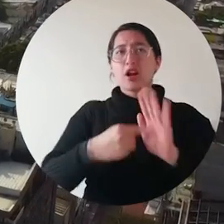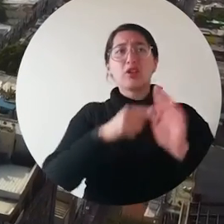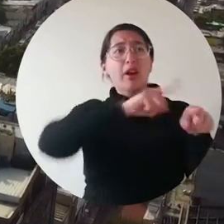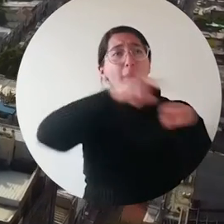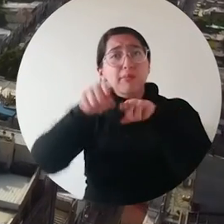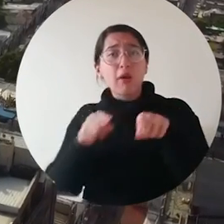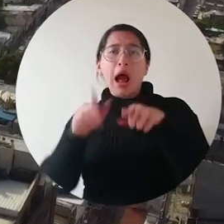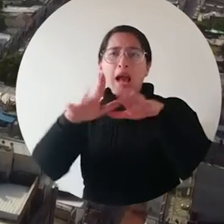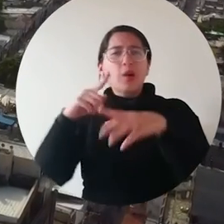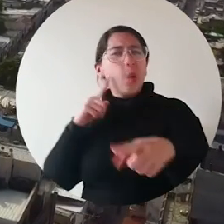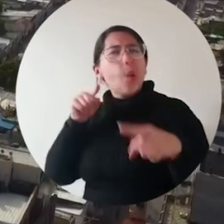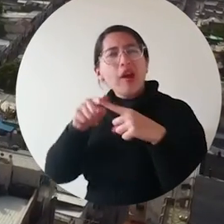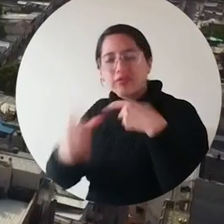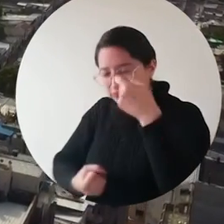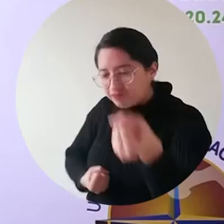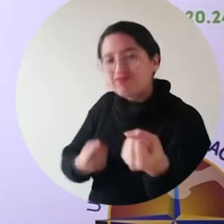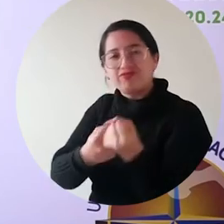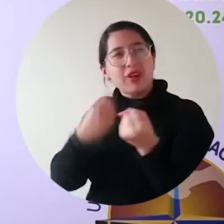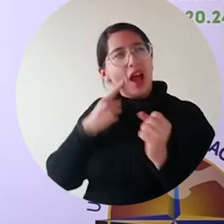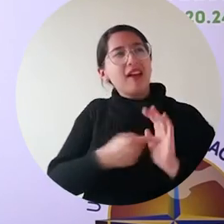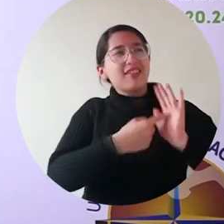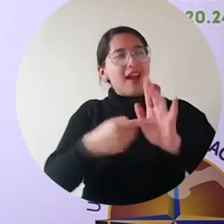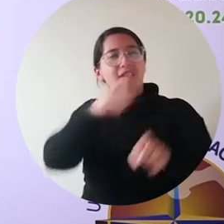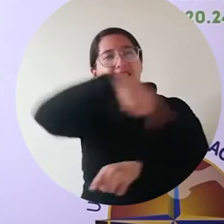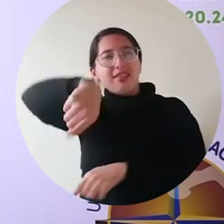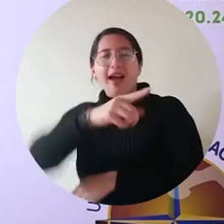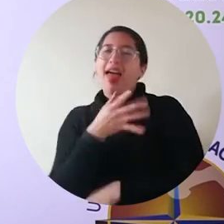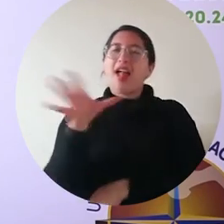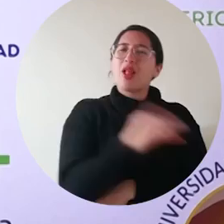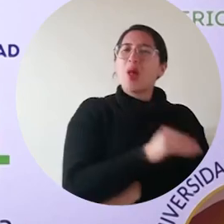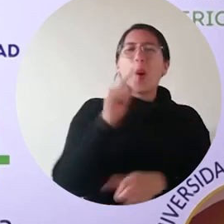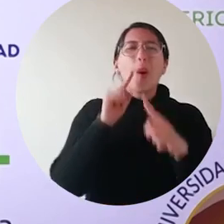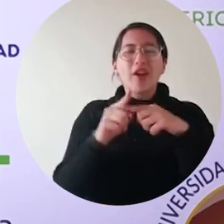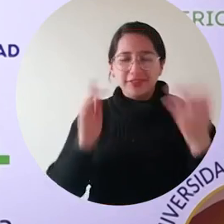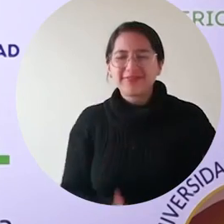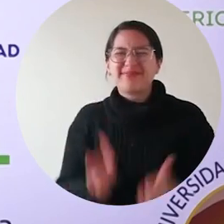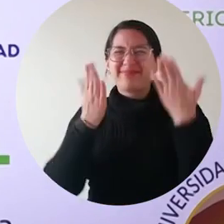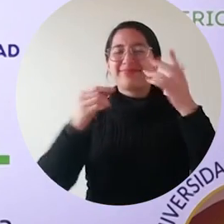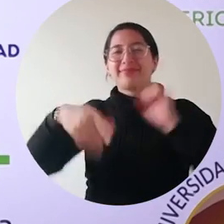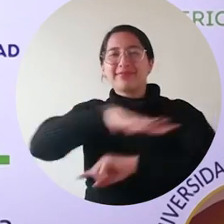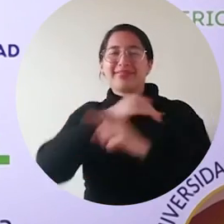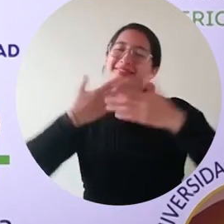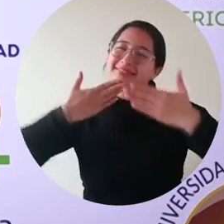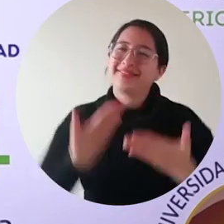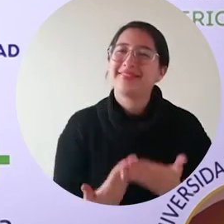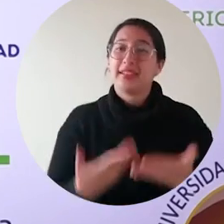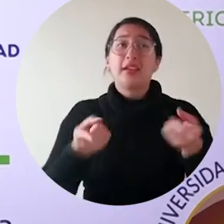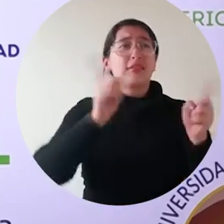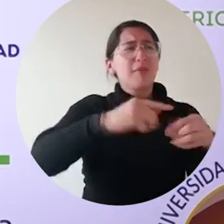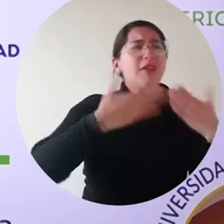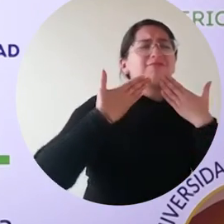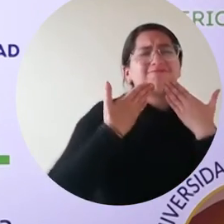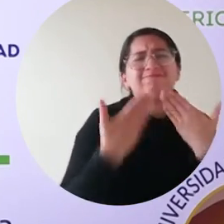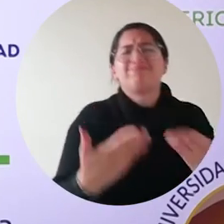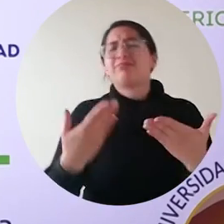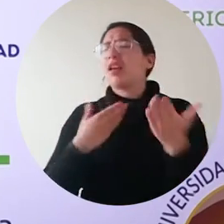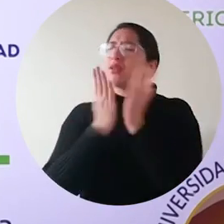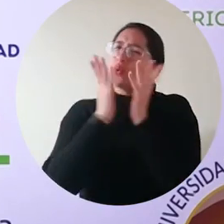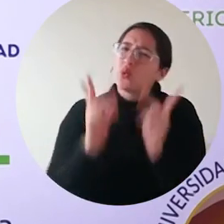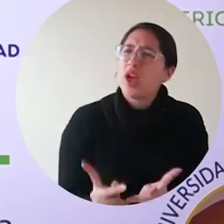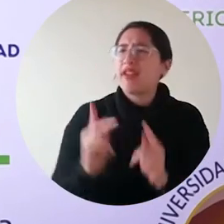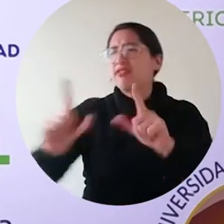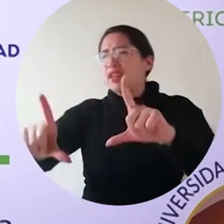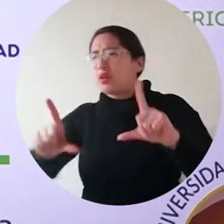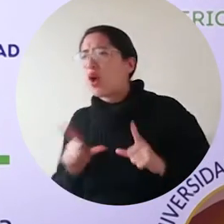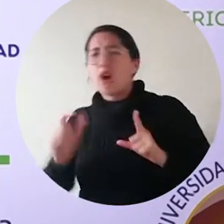desigual y con múltiples necesidades. Mi mensaje es de gratitud para todo mi grupo directivo, para nuestros profesores, para nuestros